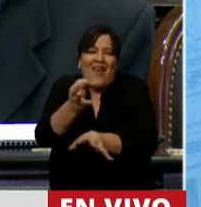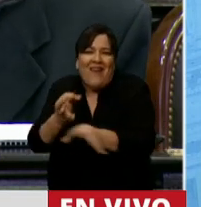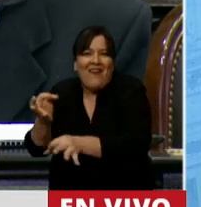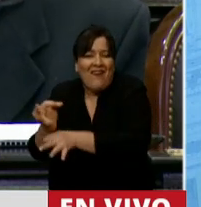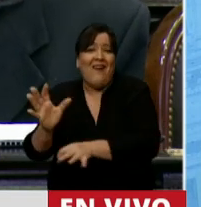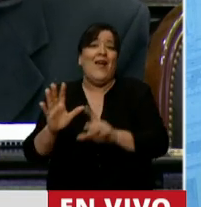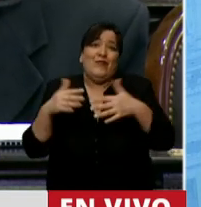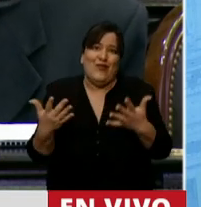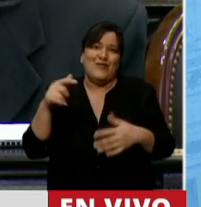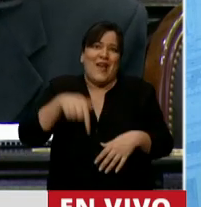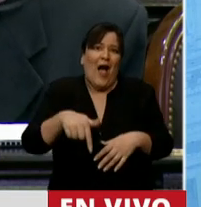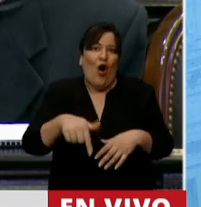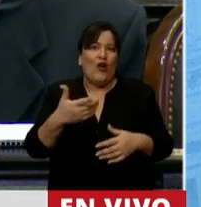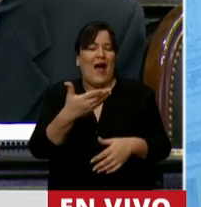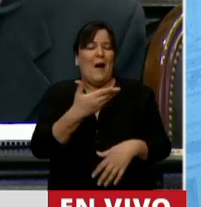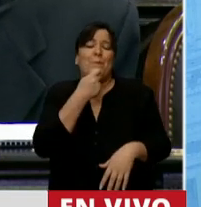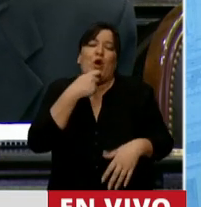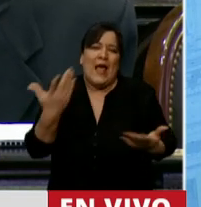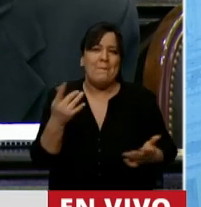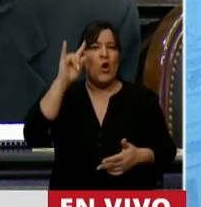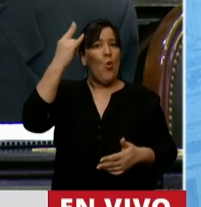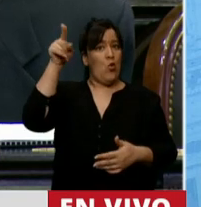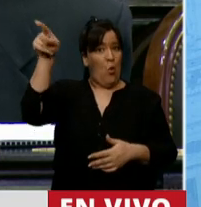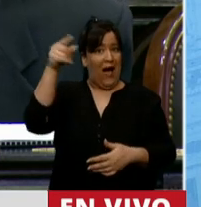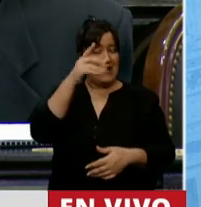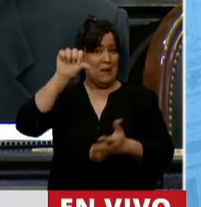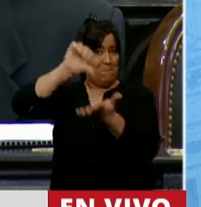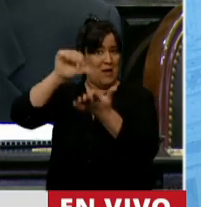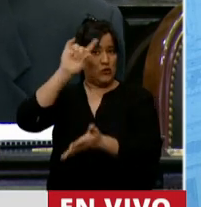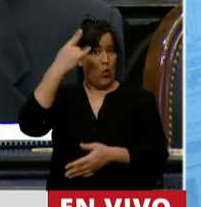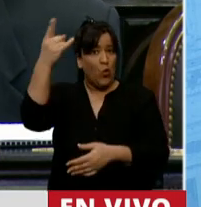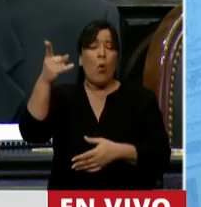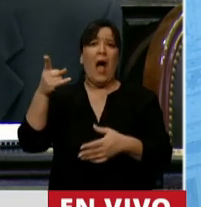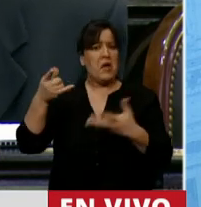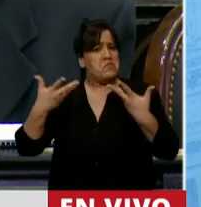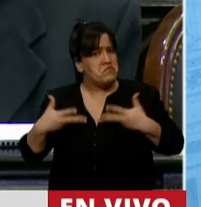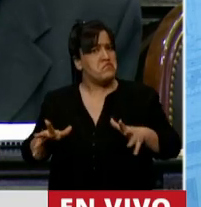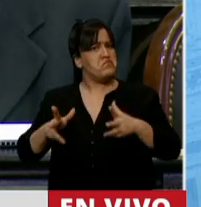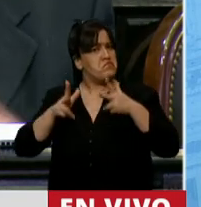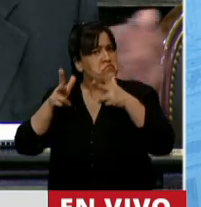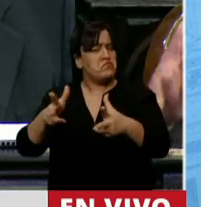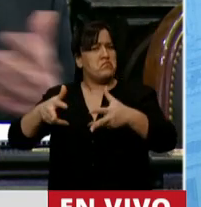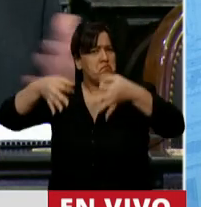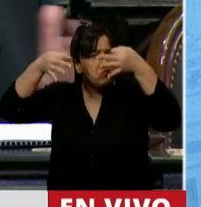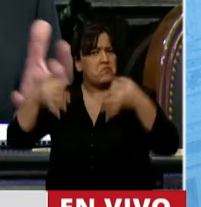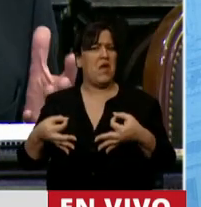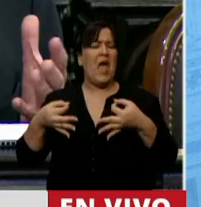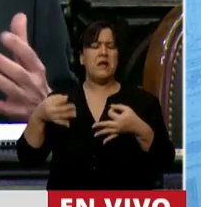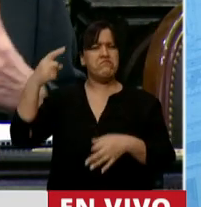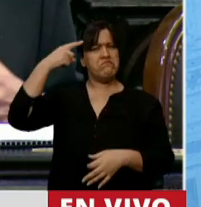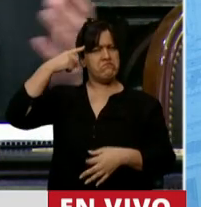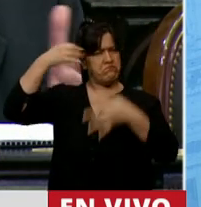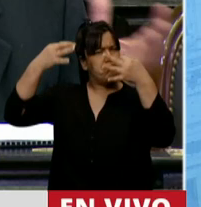esto que yo hago, el presidente de Uruguay, en un acto de humildad y de sentido